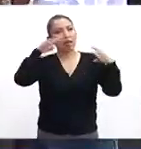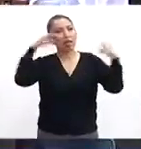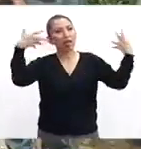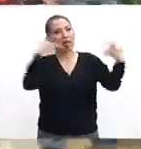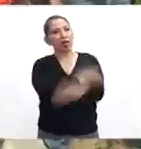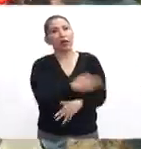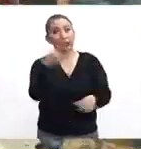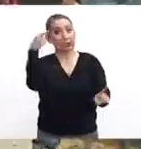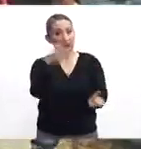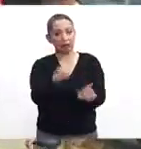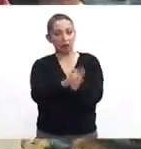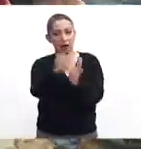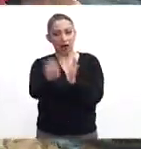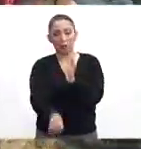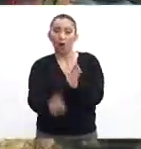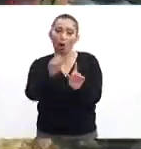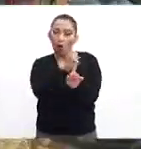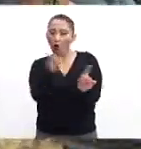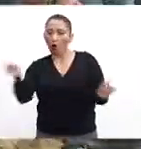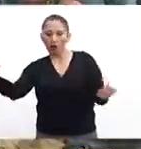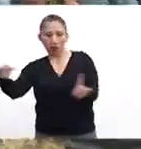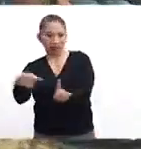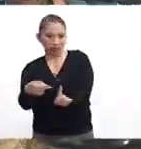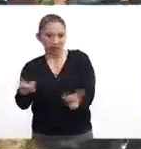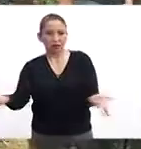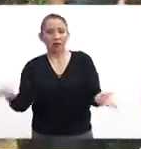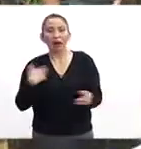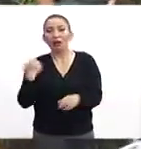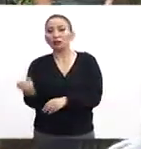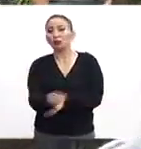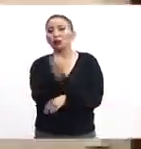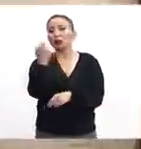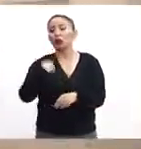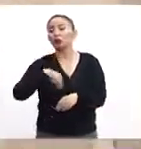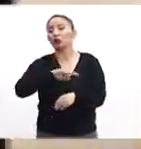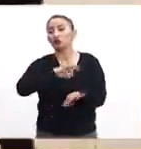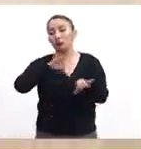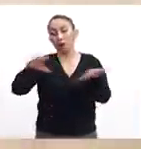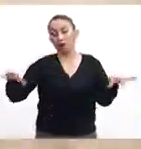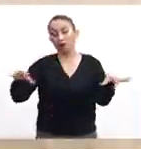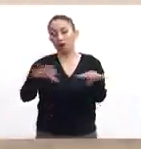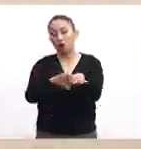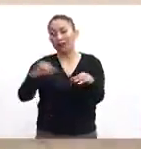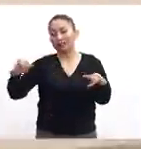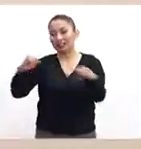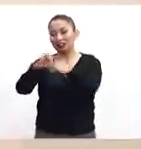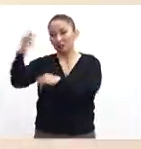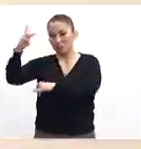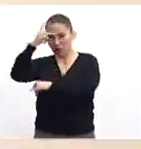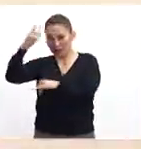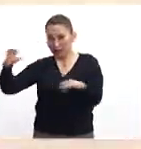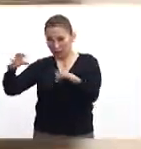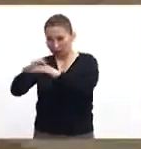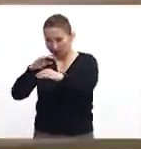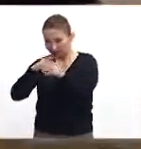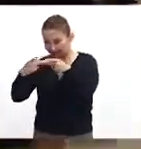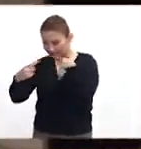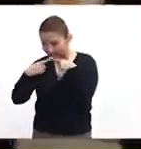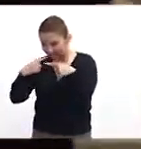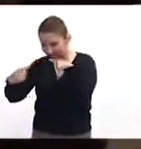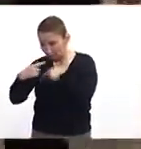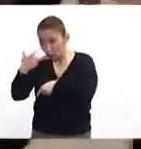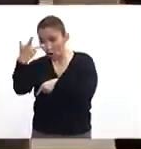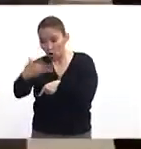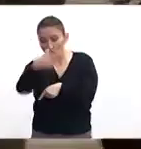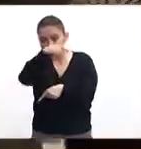afectadas de manera directa como de manera indirecta. Afortunadamente estamos trabajando en coordinación con el Instituto Politécnico Nacional, establecimos ya